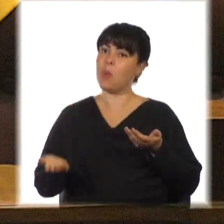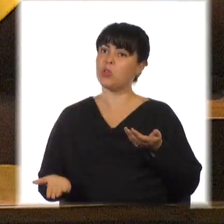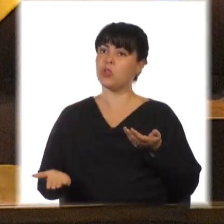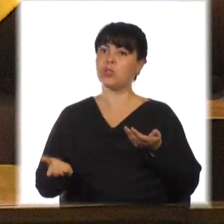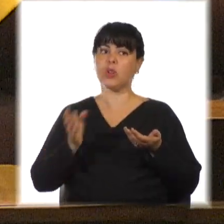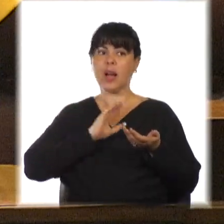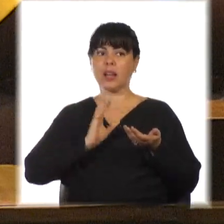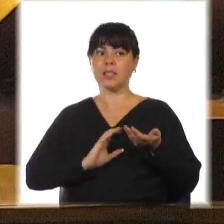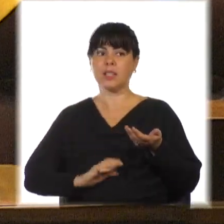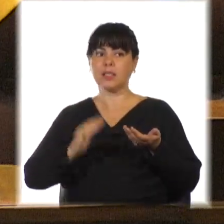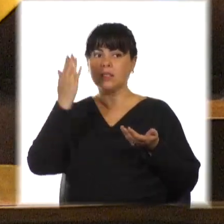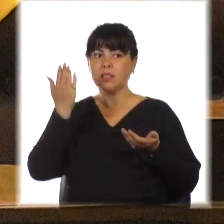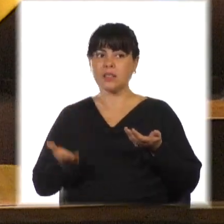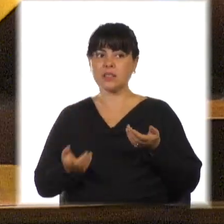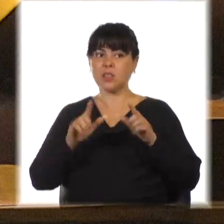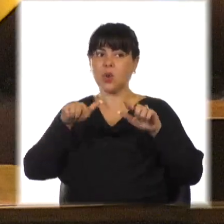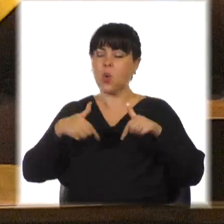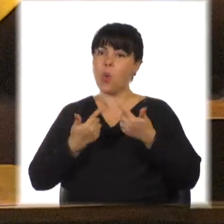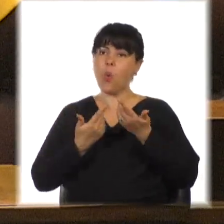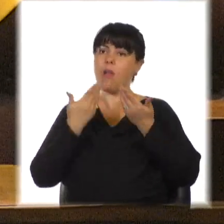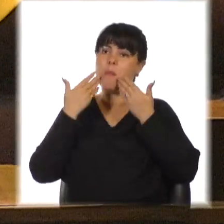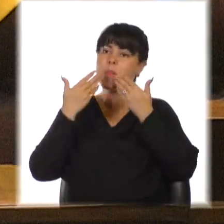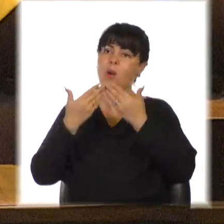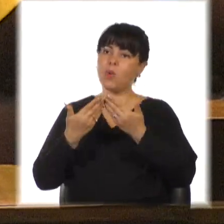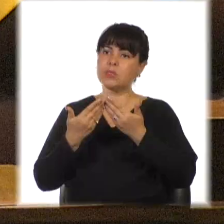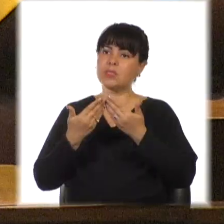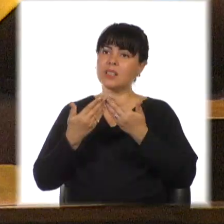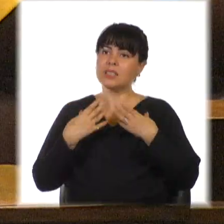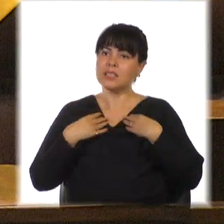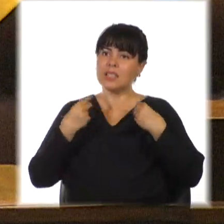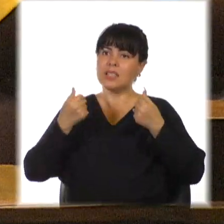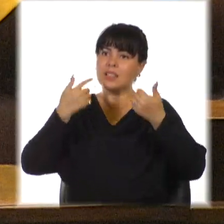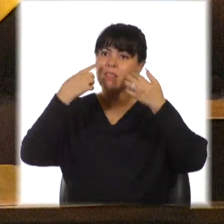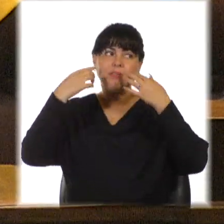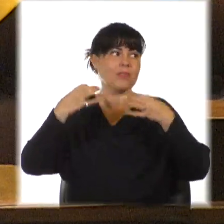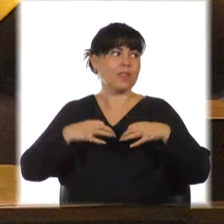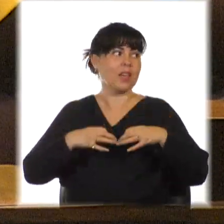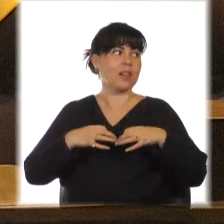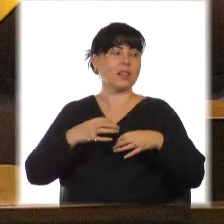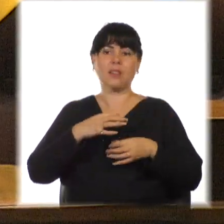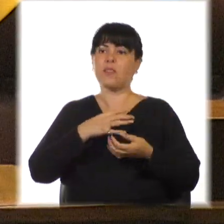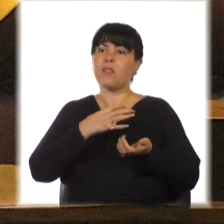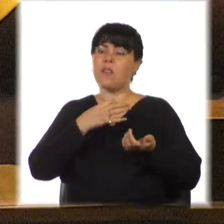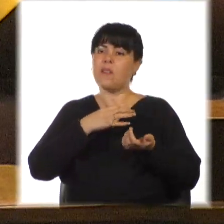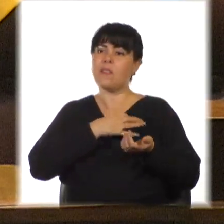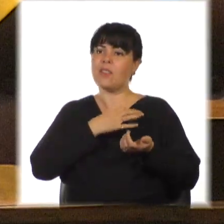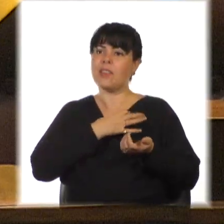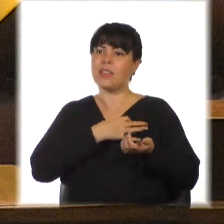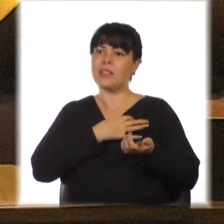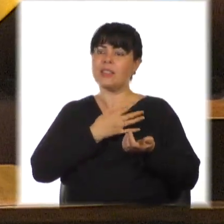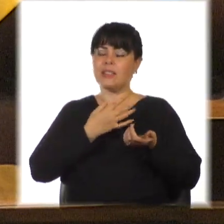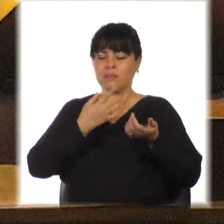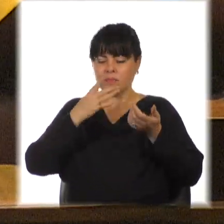auténticamente, sin preguntas. Sentite esencialmente libre de vivir como eres, como lo reclaman las